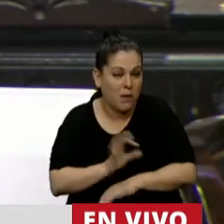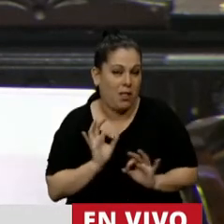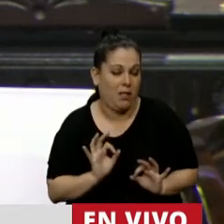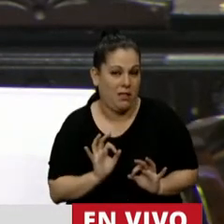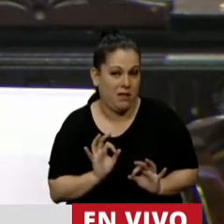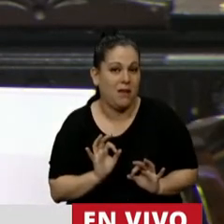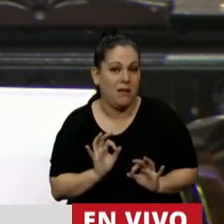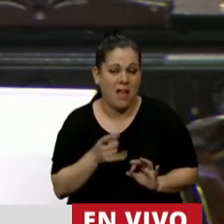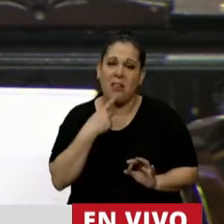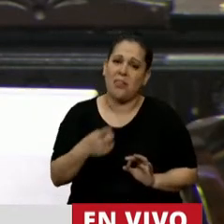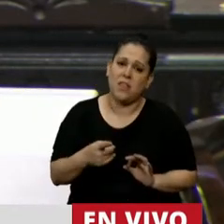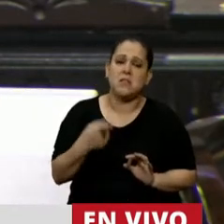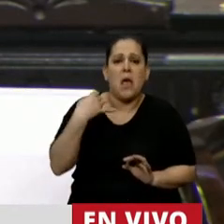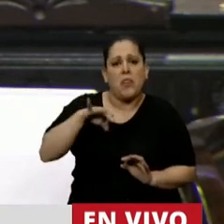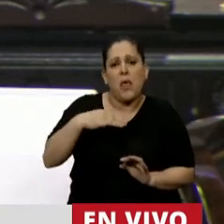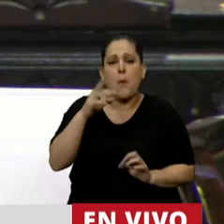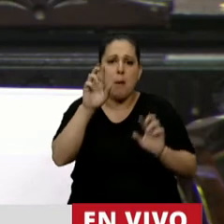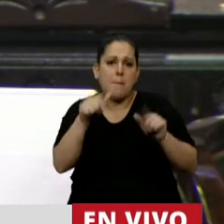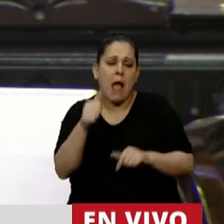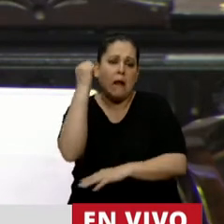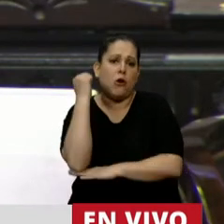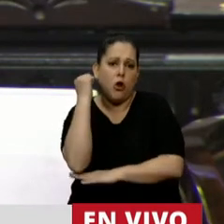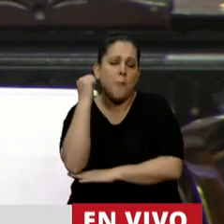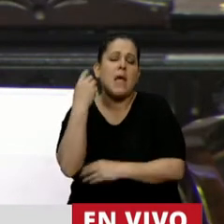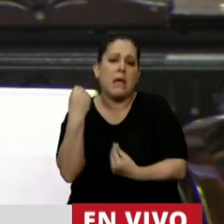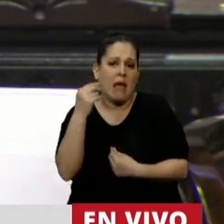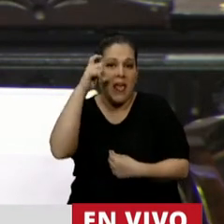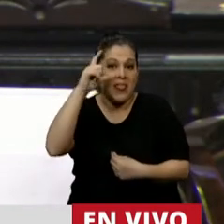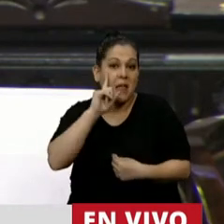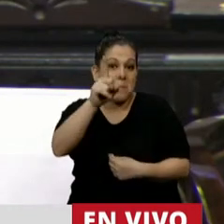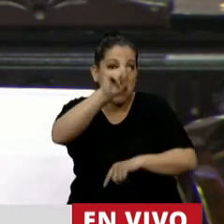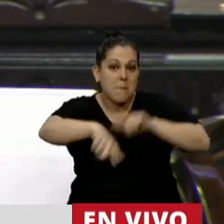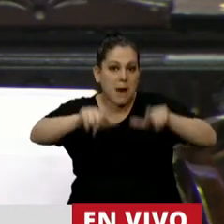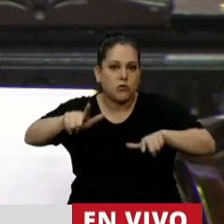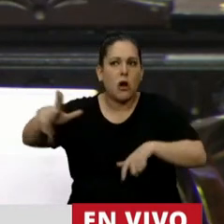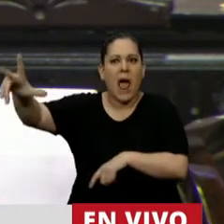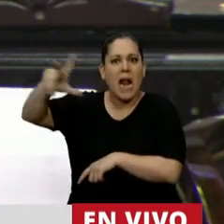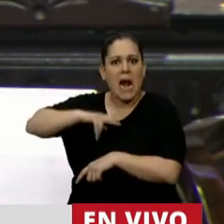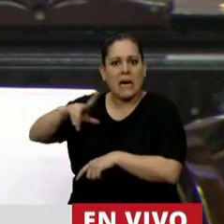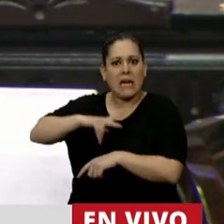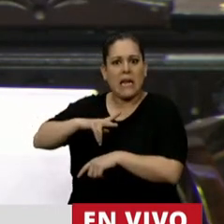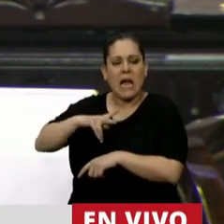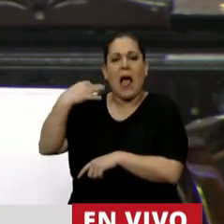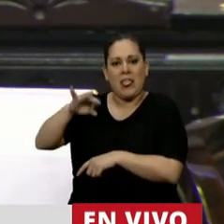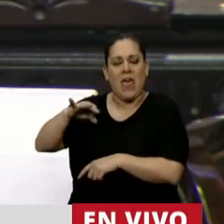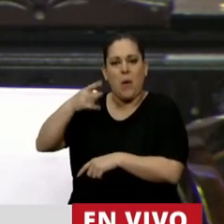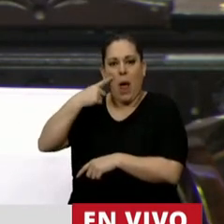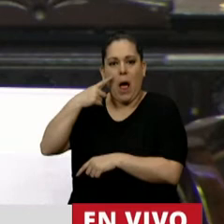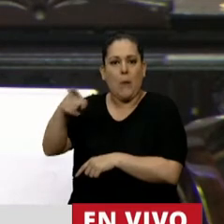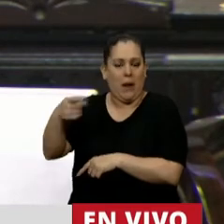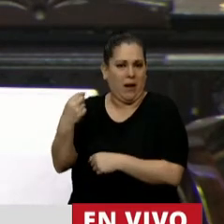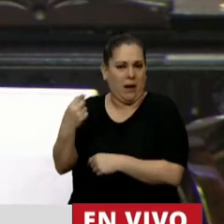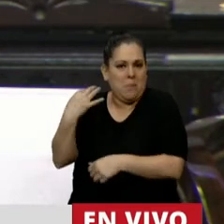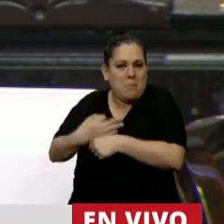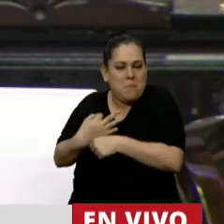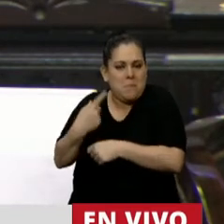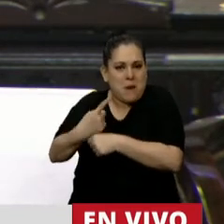ahogamos económicamente a las 10.000 personas más ricas del país. Y que